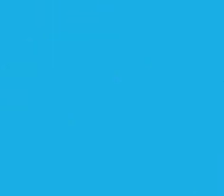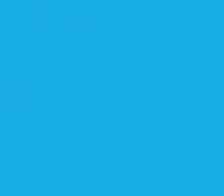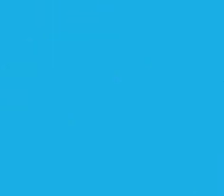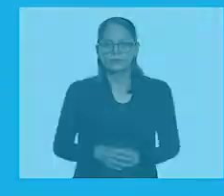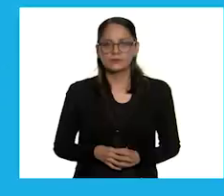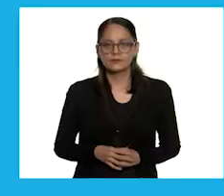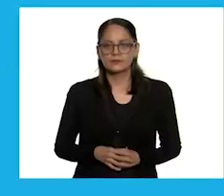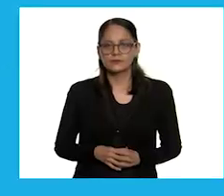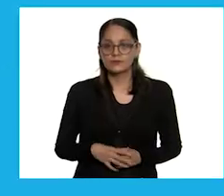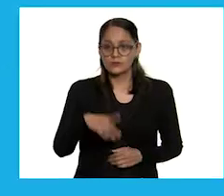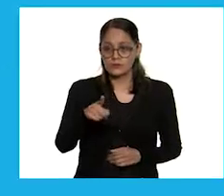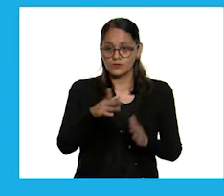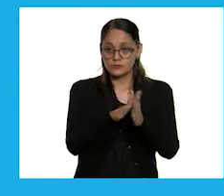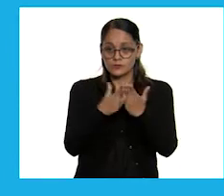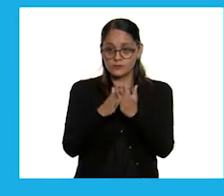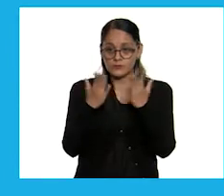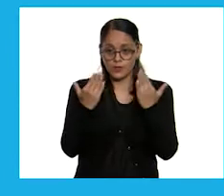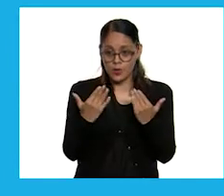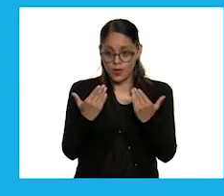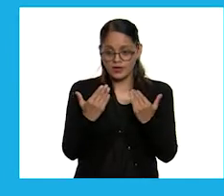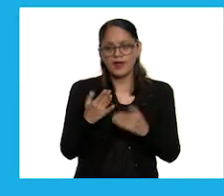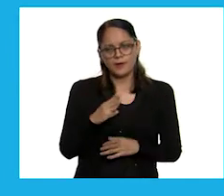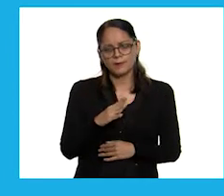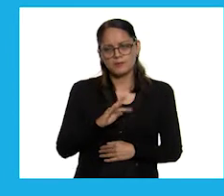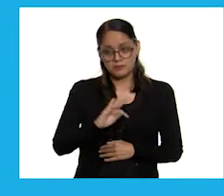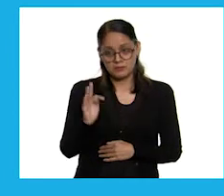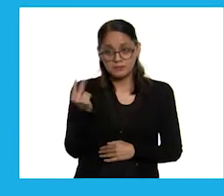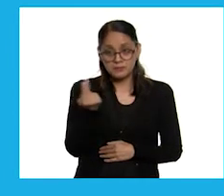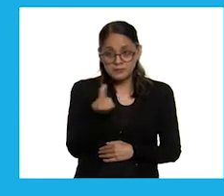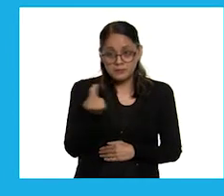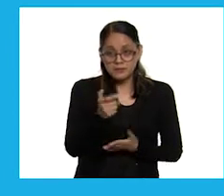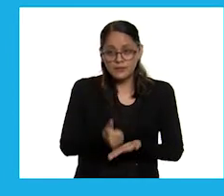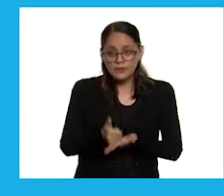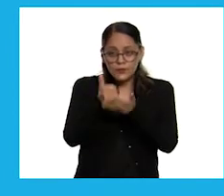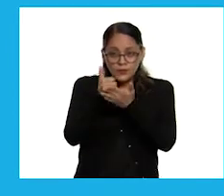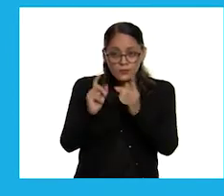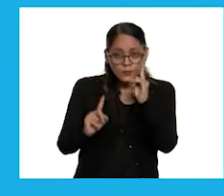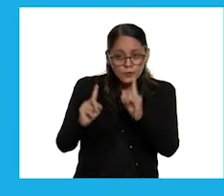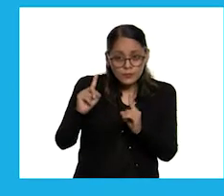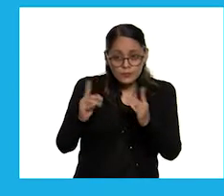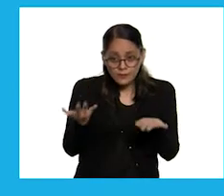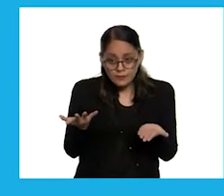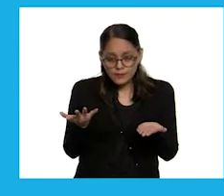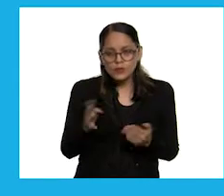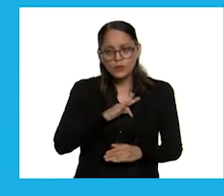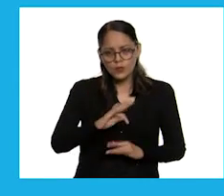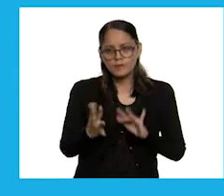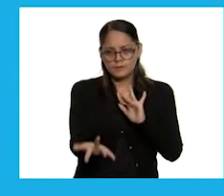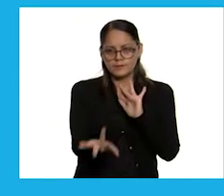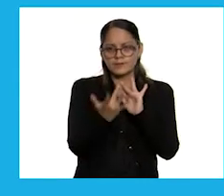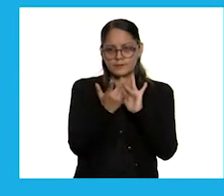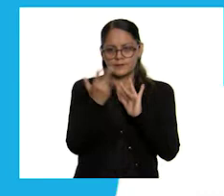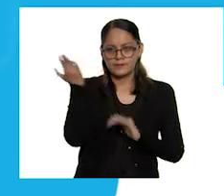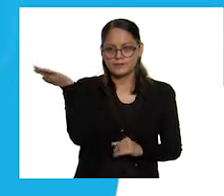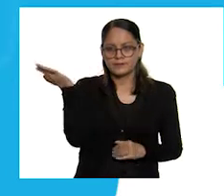Si no tienes tus libros de texto o necesitas ayuda para resolver tus dudas, contáctanos.